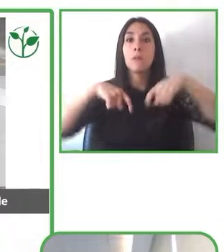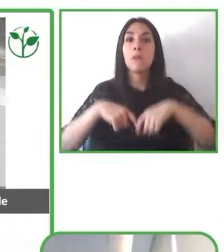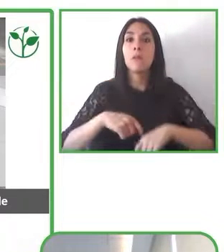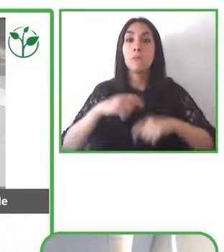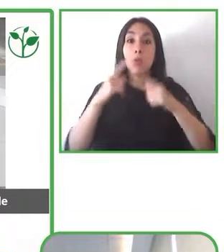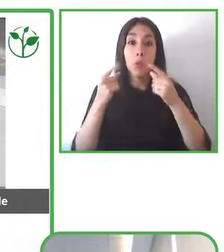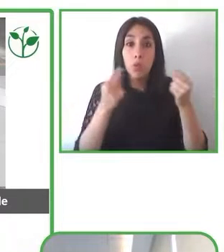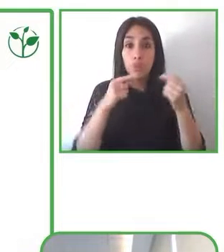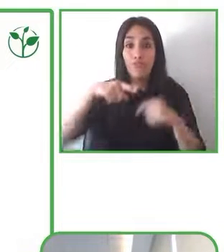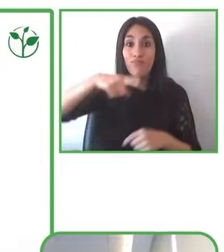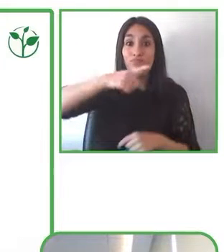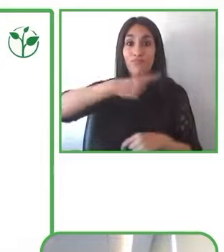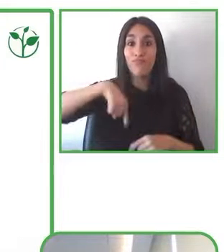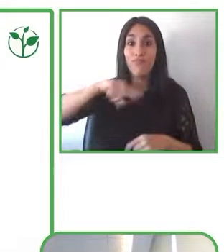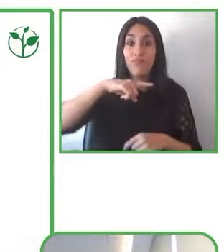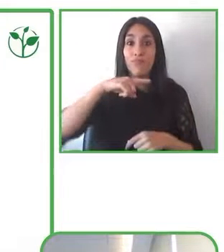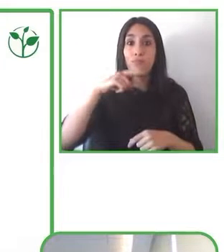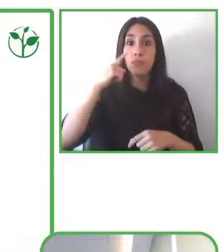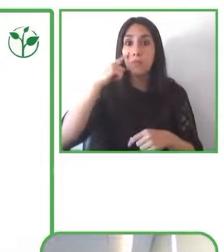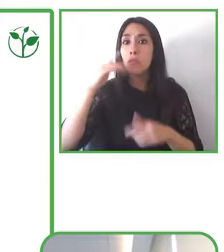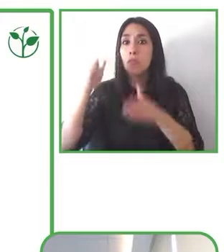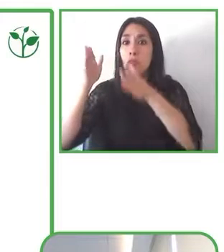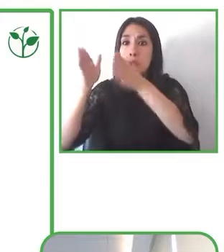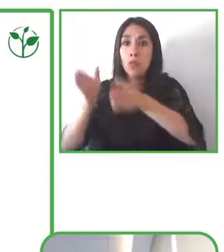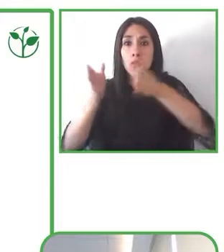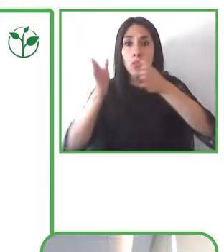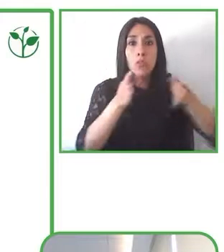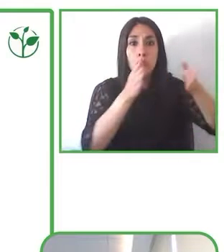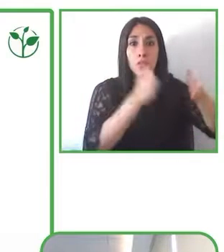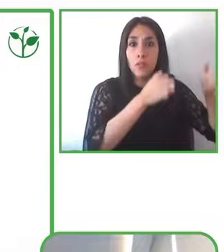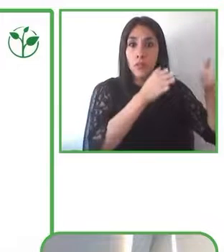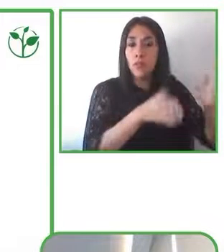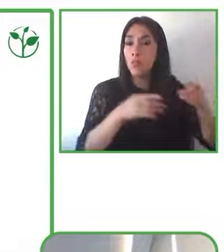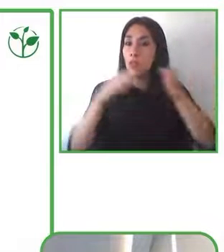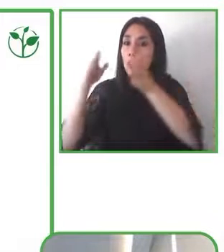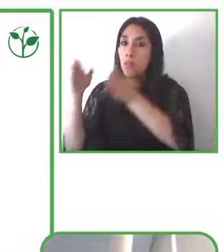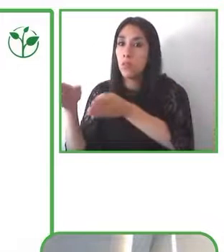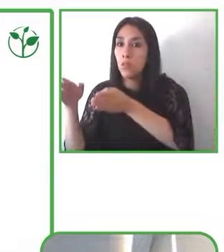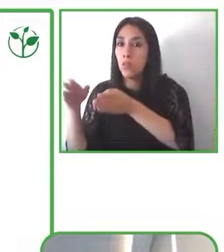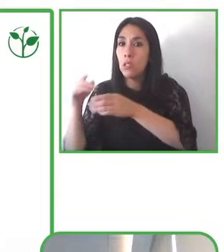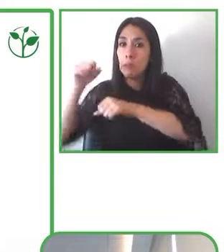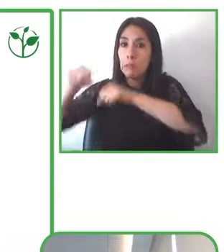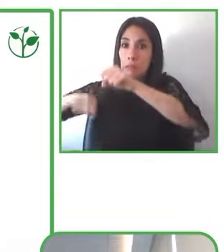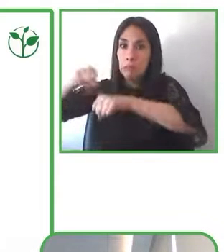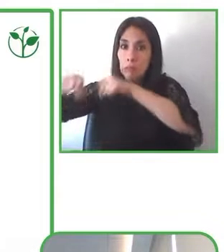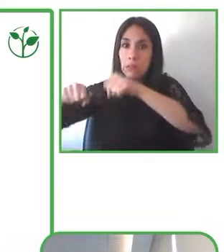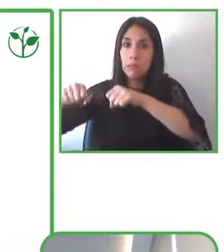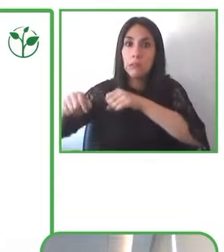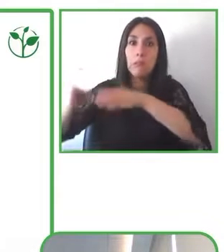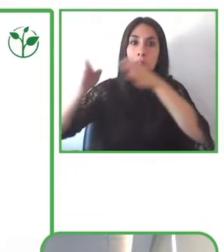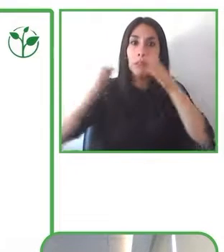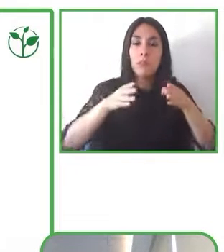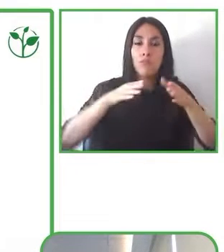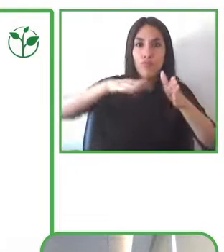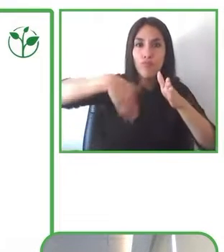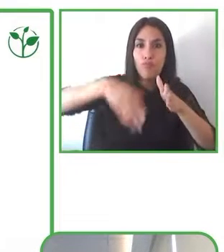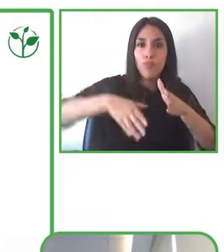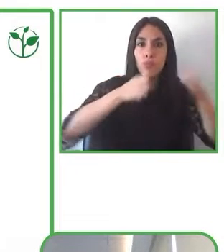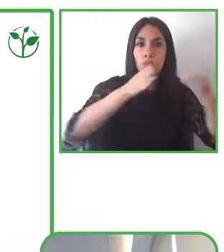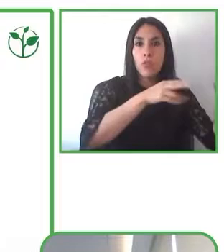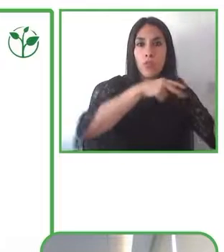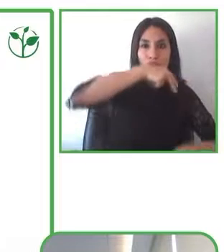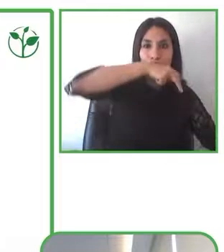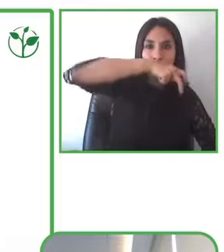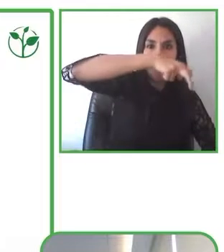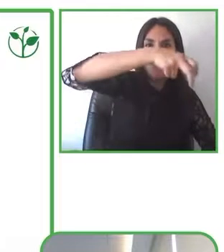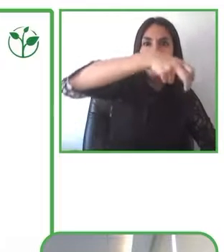a cada uno su lugar por decirlo así estos ejemplos son algunos de las decenas de casos que